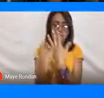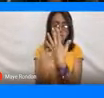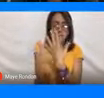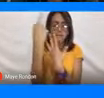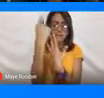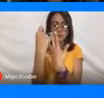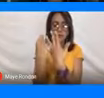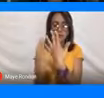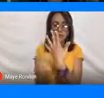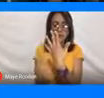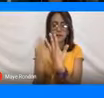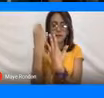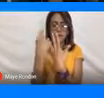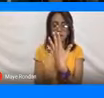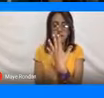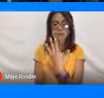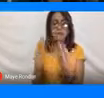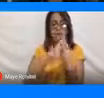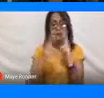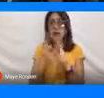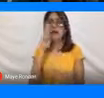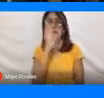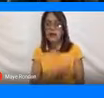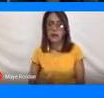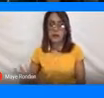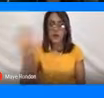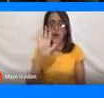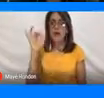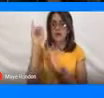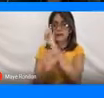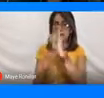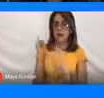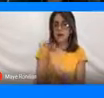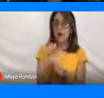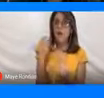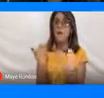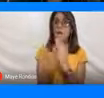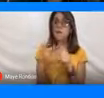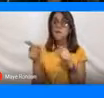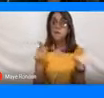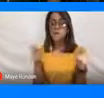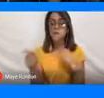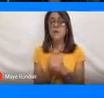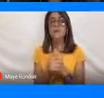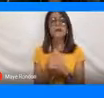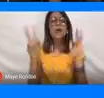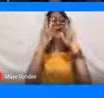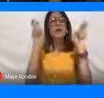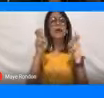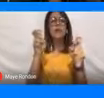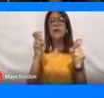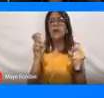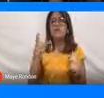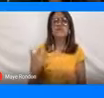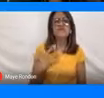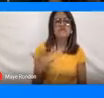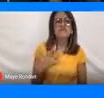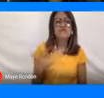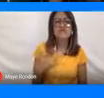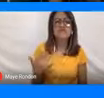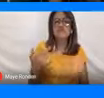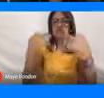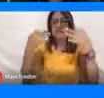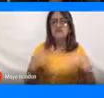a visitantes nacionales y extranjeros sobre su percepción de